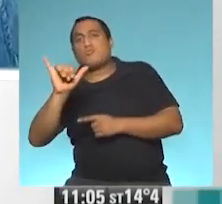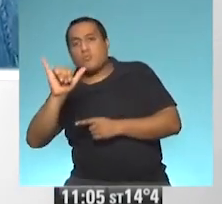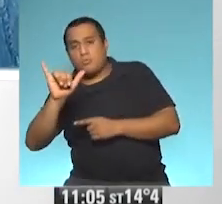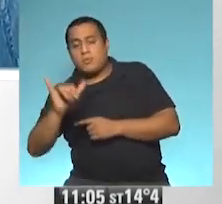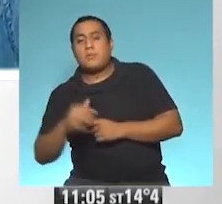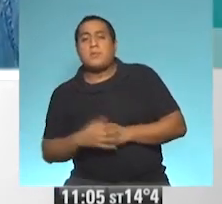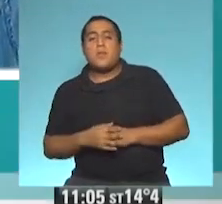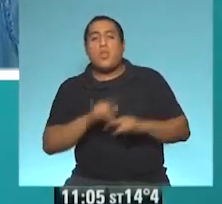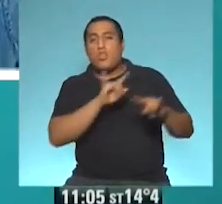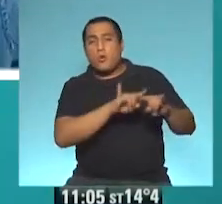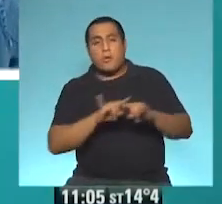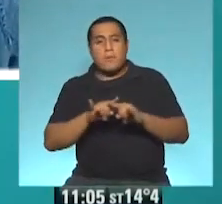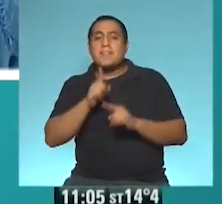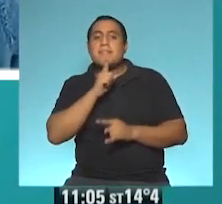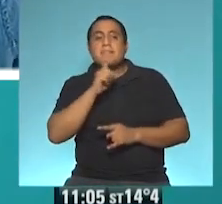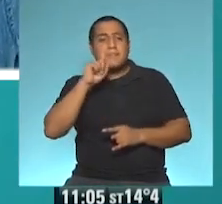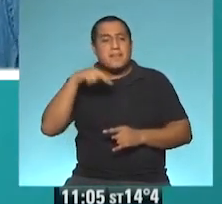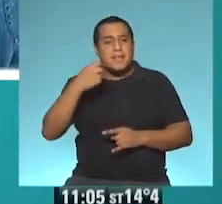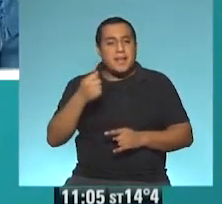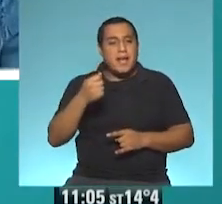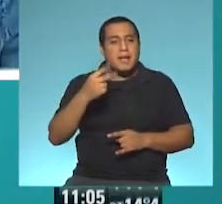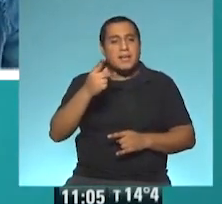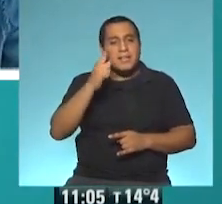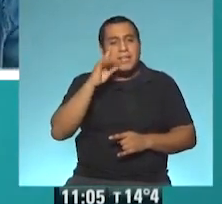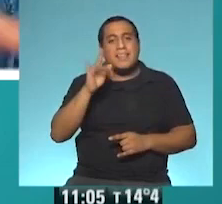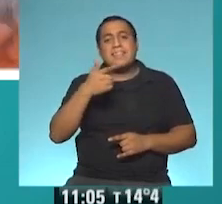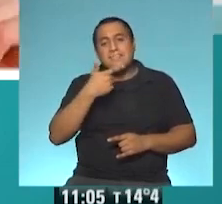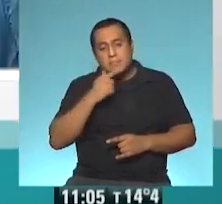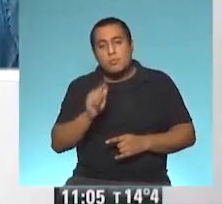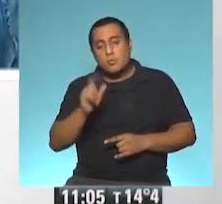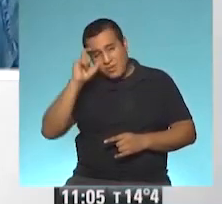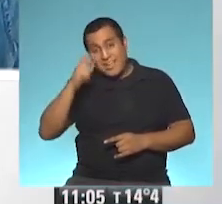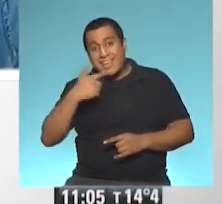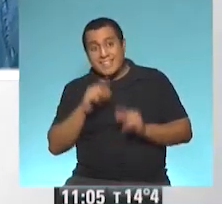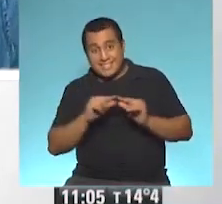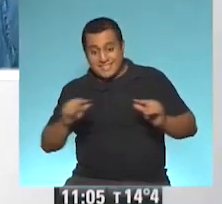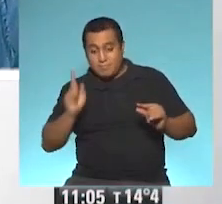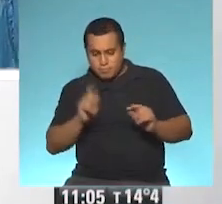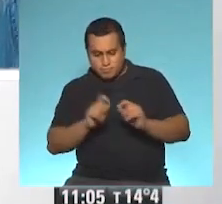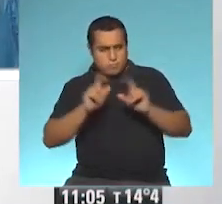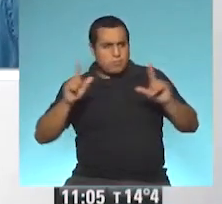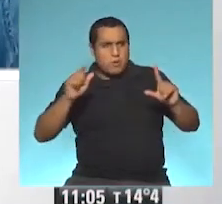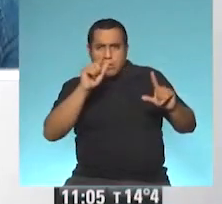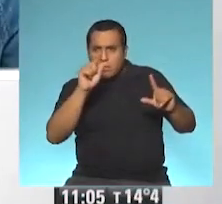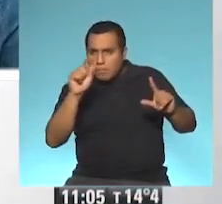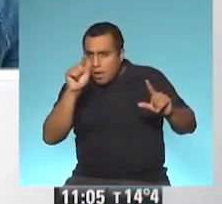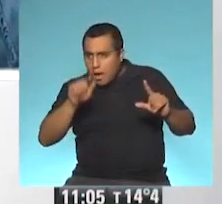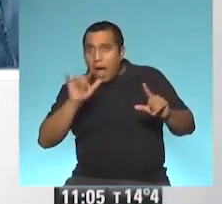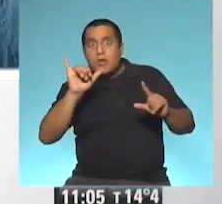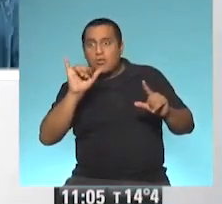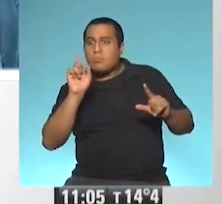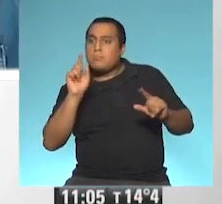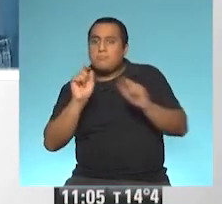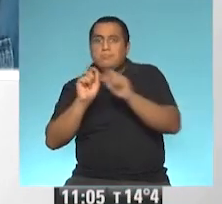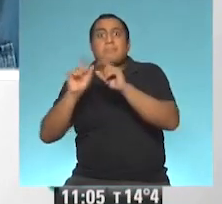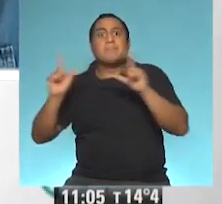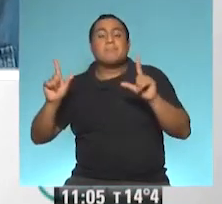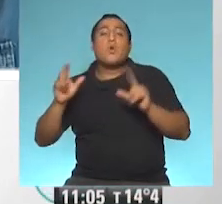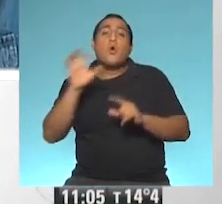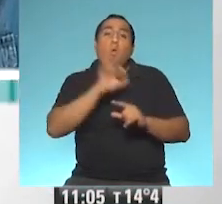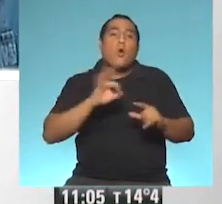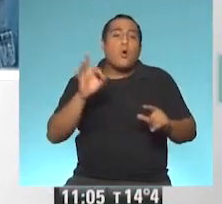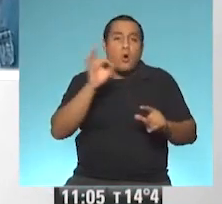es www.tinakids.es. Pueden entrar a través de la página, ahí está el canal YouTube. Y si no me buscan, en las redes,